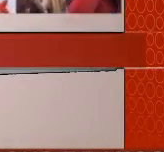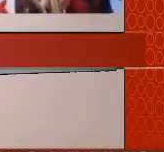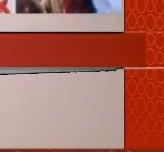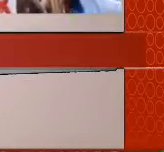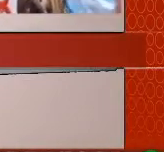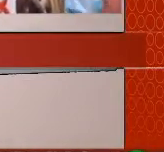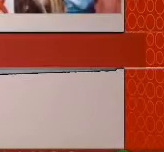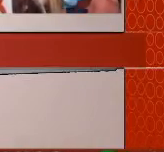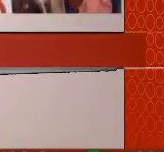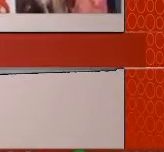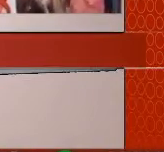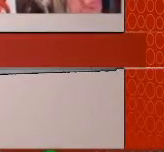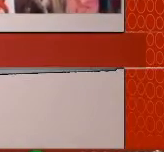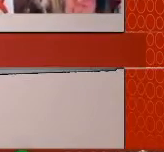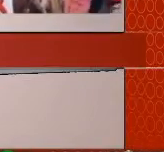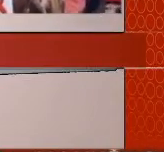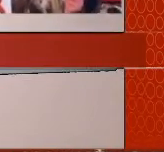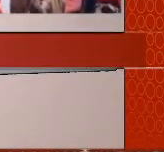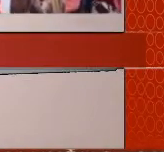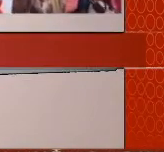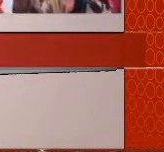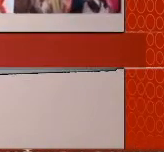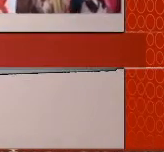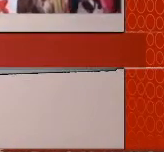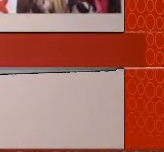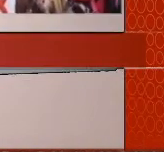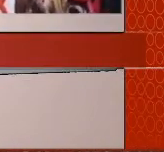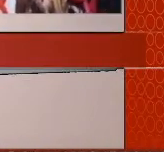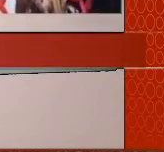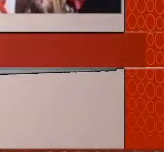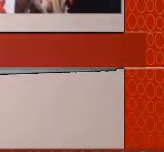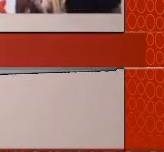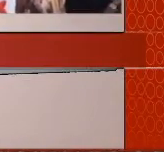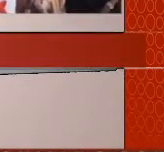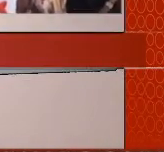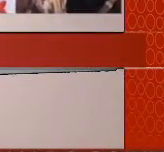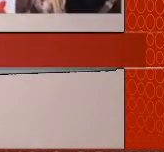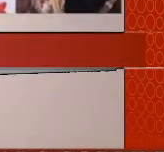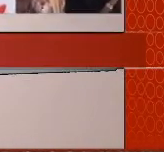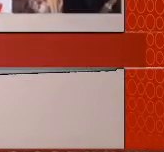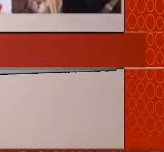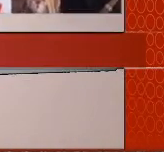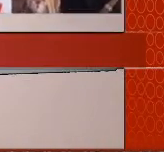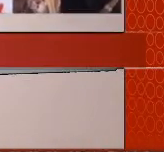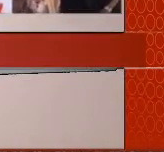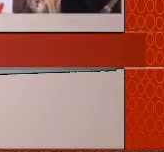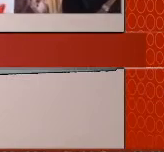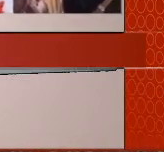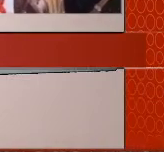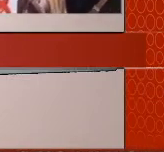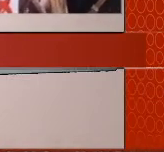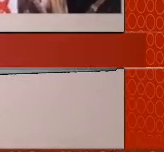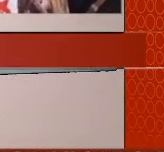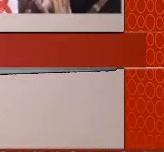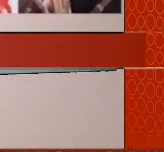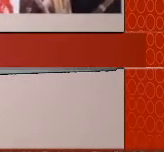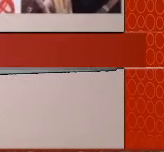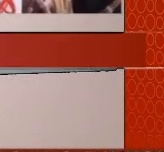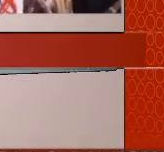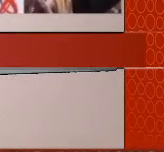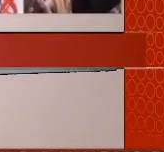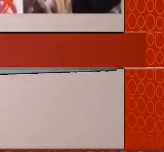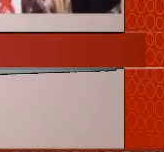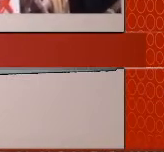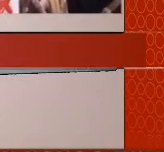nuevos y reencontrarse con los amigos. Qué bueno que esa sea la noticia y que todo transcurra con normalidad. Gracias, Flor, que tengas excelente lunes